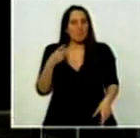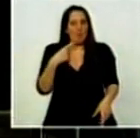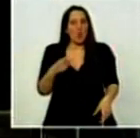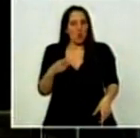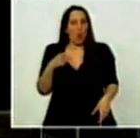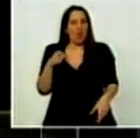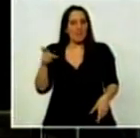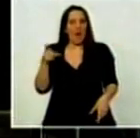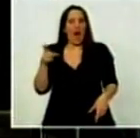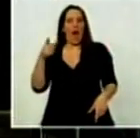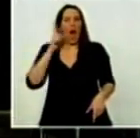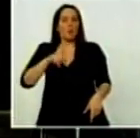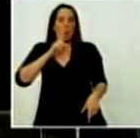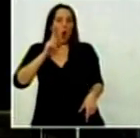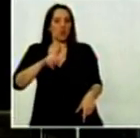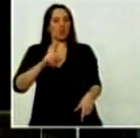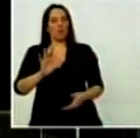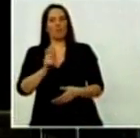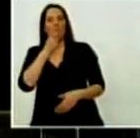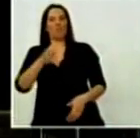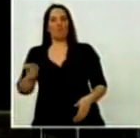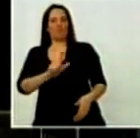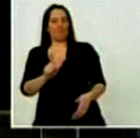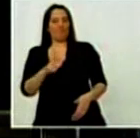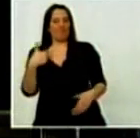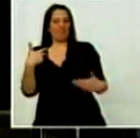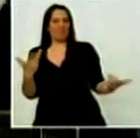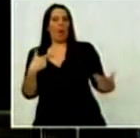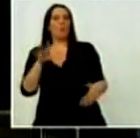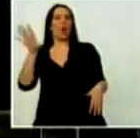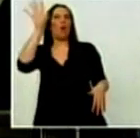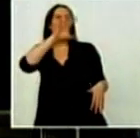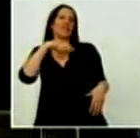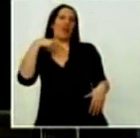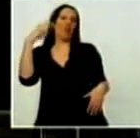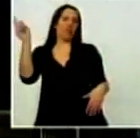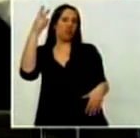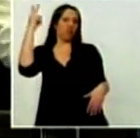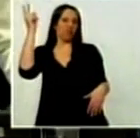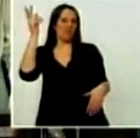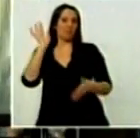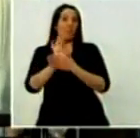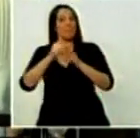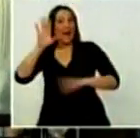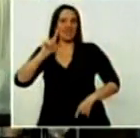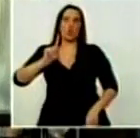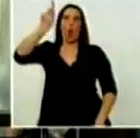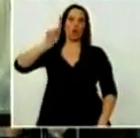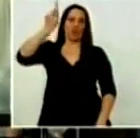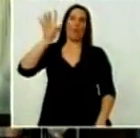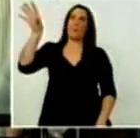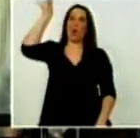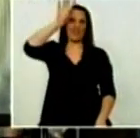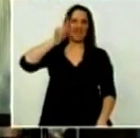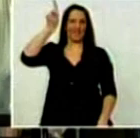desprecio profundo por las provincias y como son las del norte, que